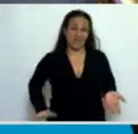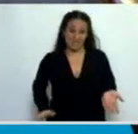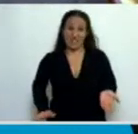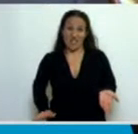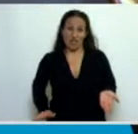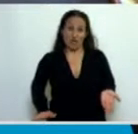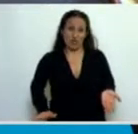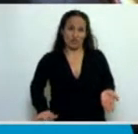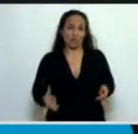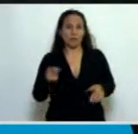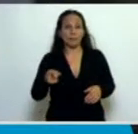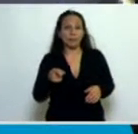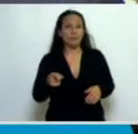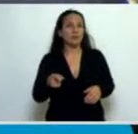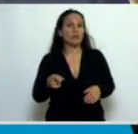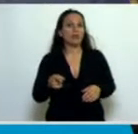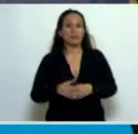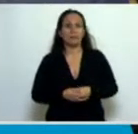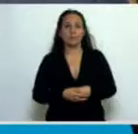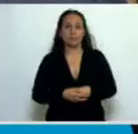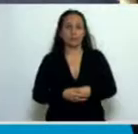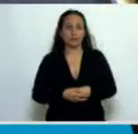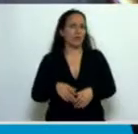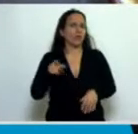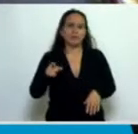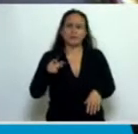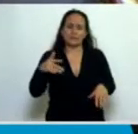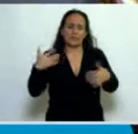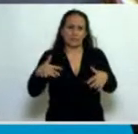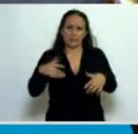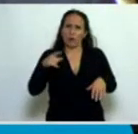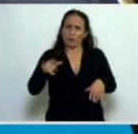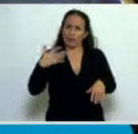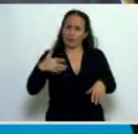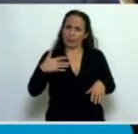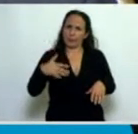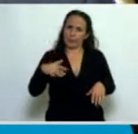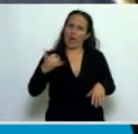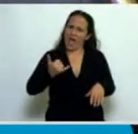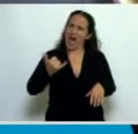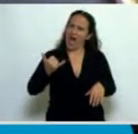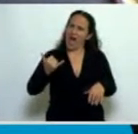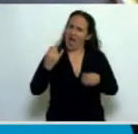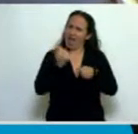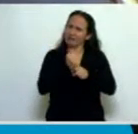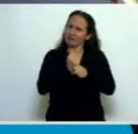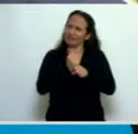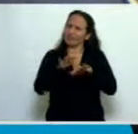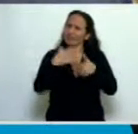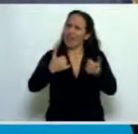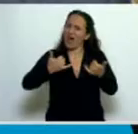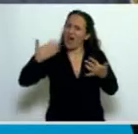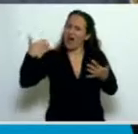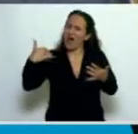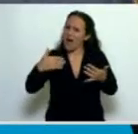existe muchísimo camino recorrido en donde se establece que de ninguna